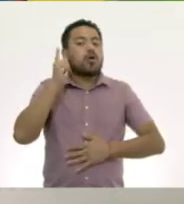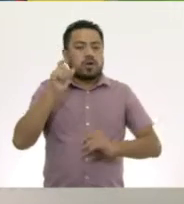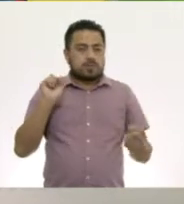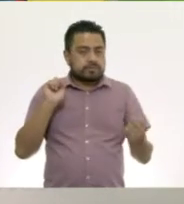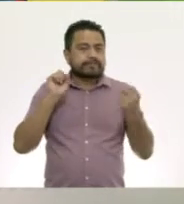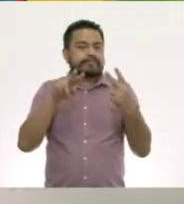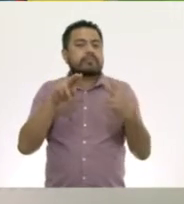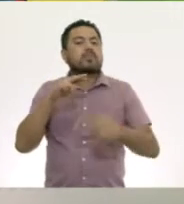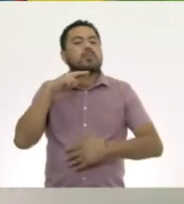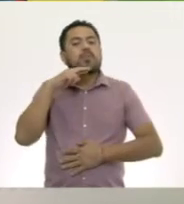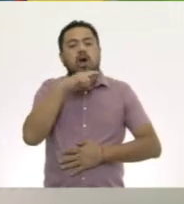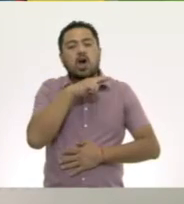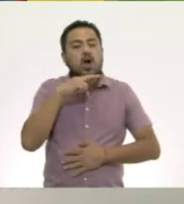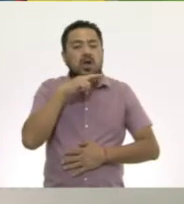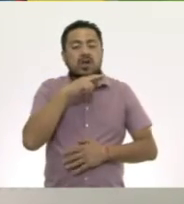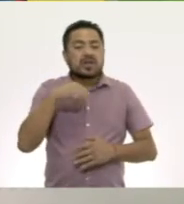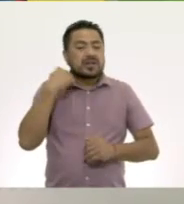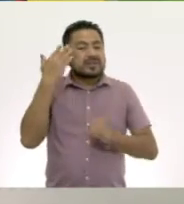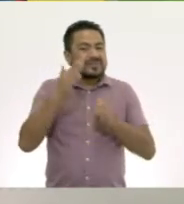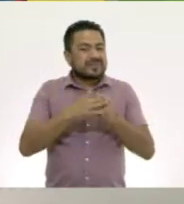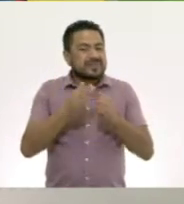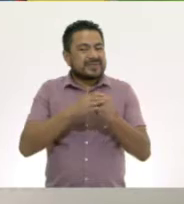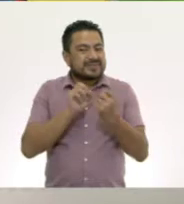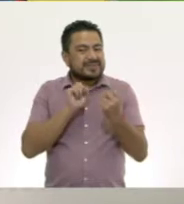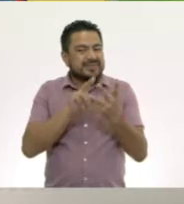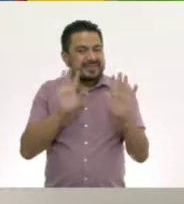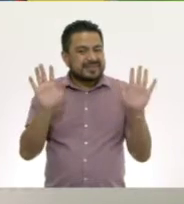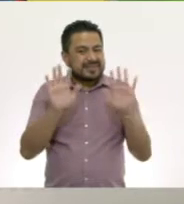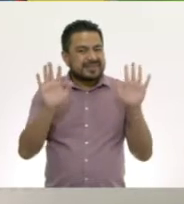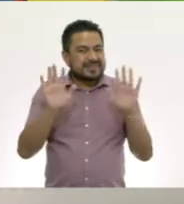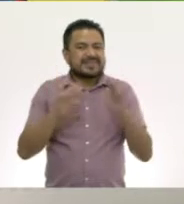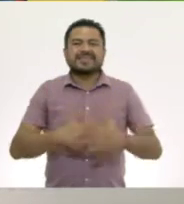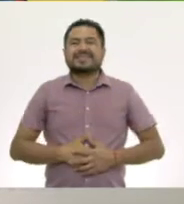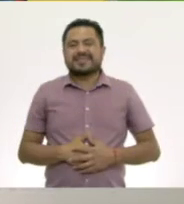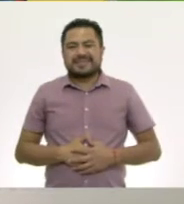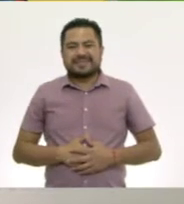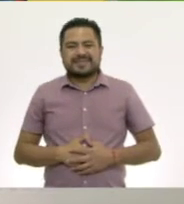verlos muy pronto. ¡Hasta la próxima! ¡Vamos!